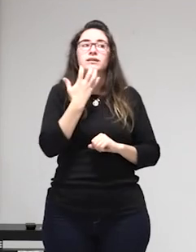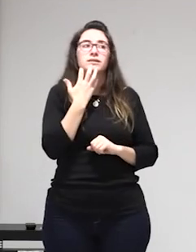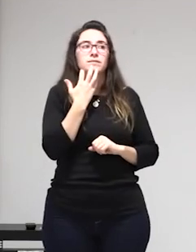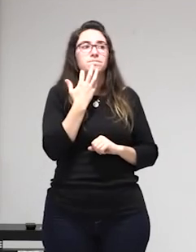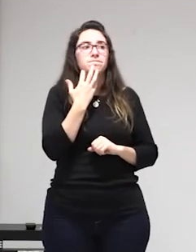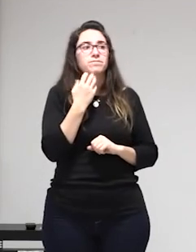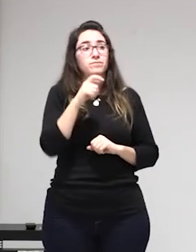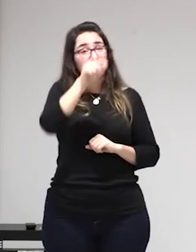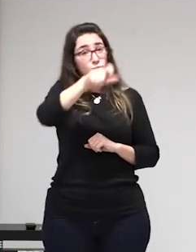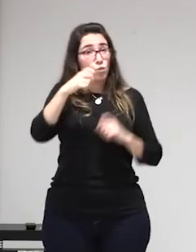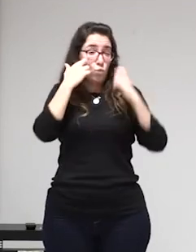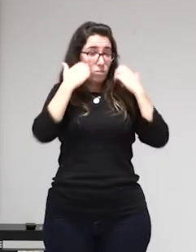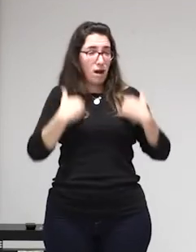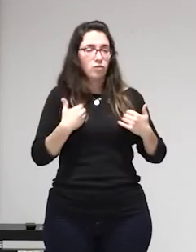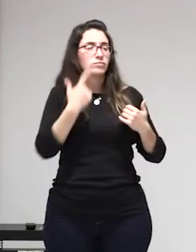al final